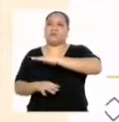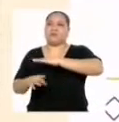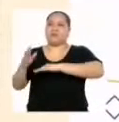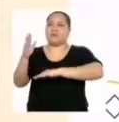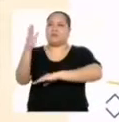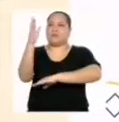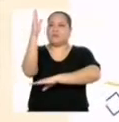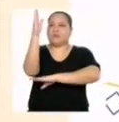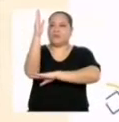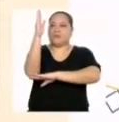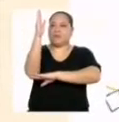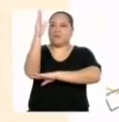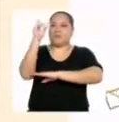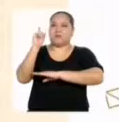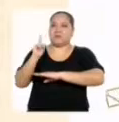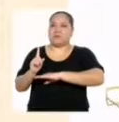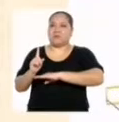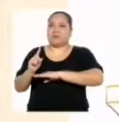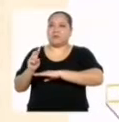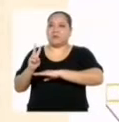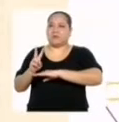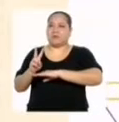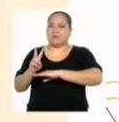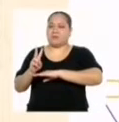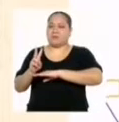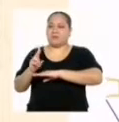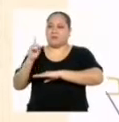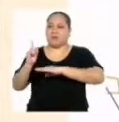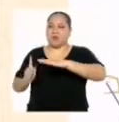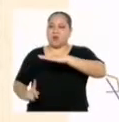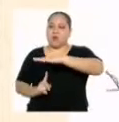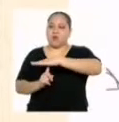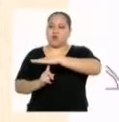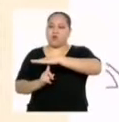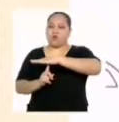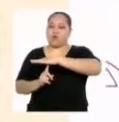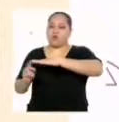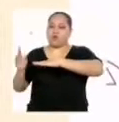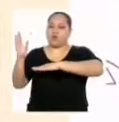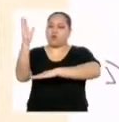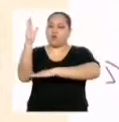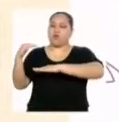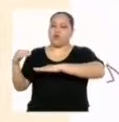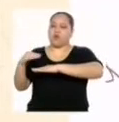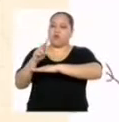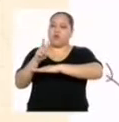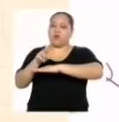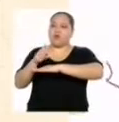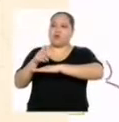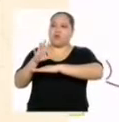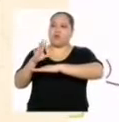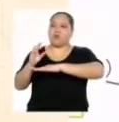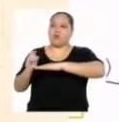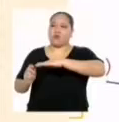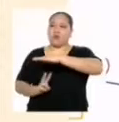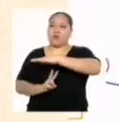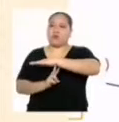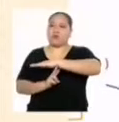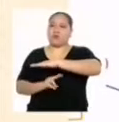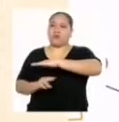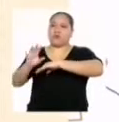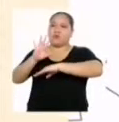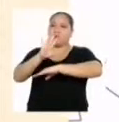,5 soles. Un kilo son 2 soles con 50 céntimos. Dos kilos son 5 soles.